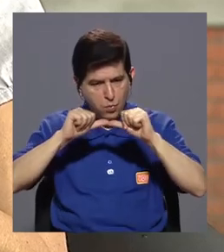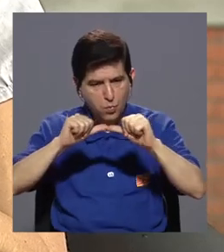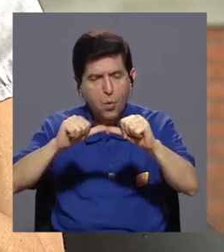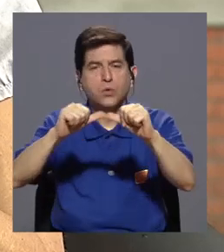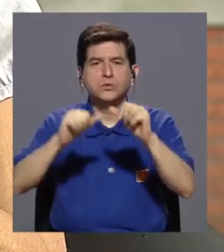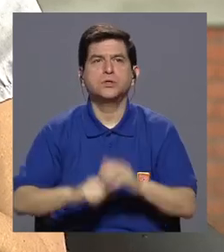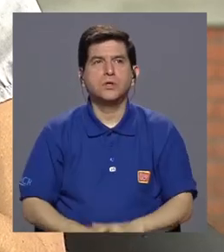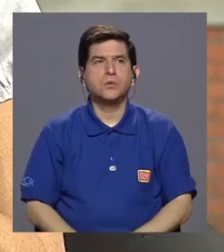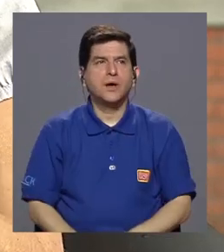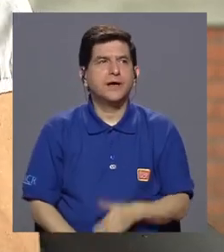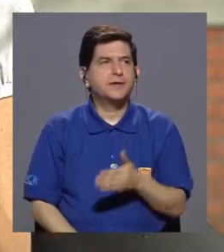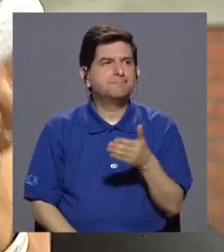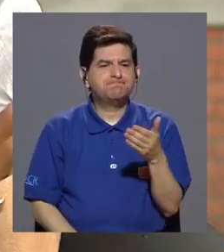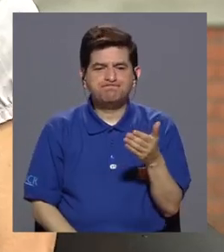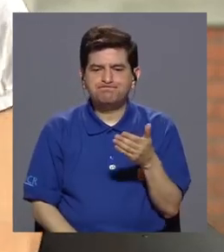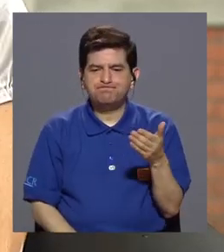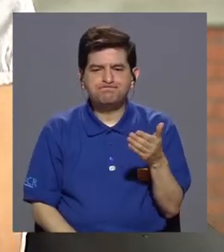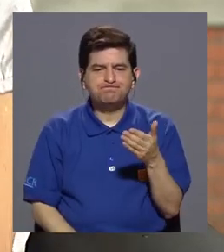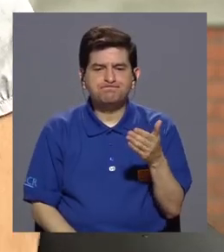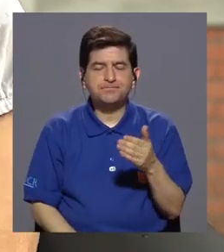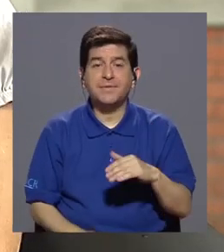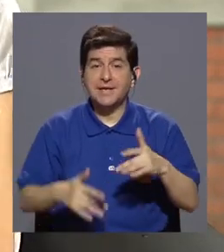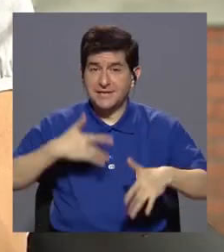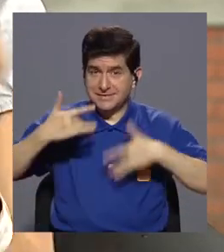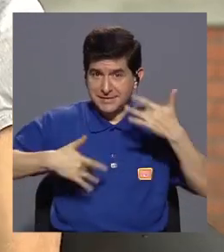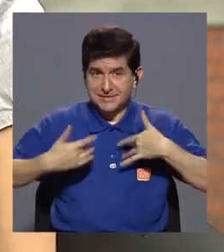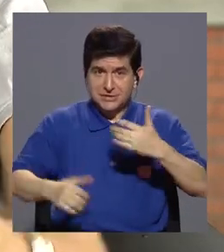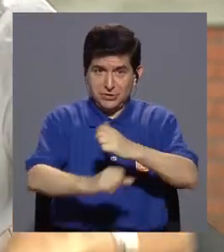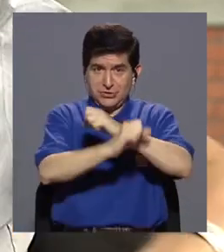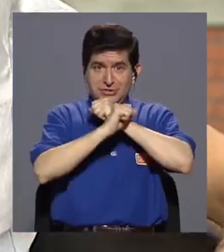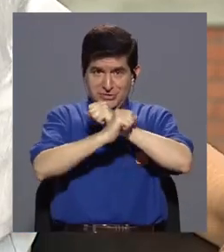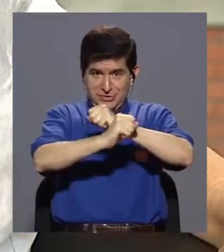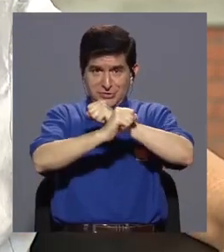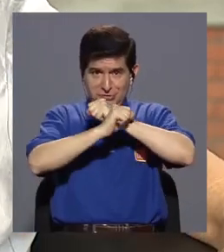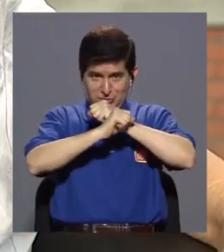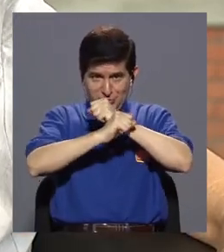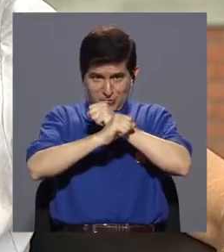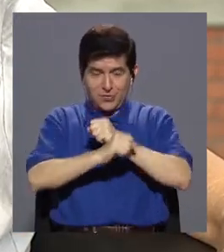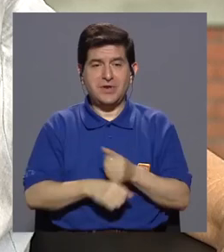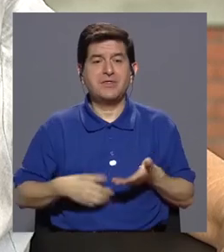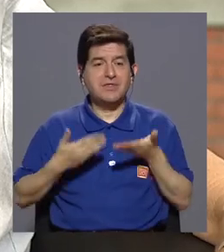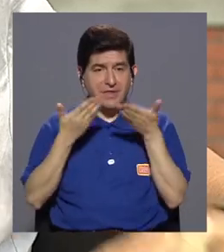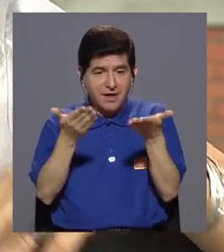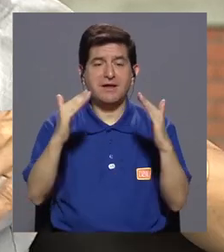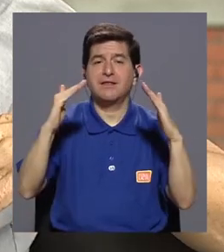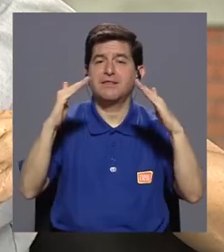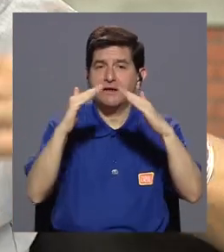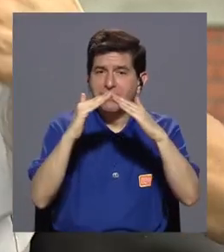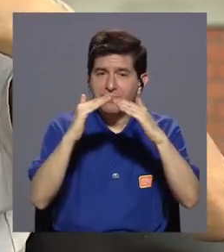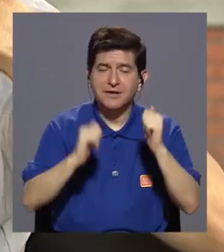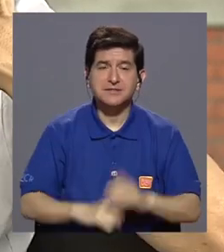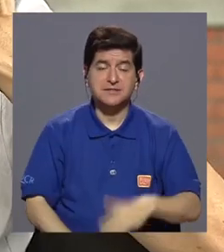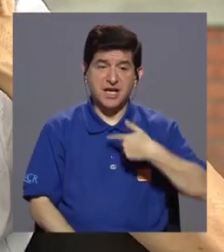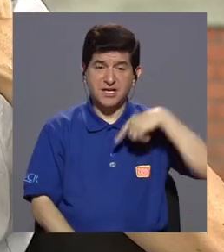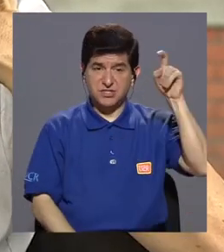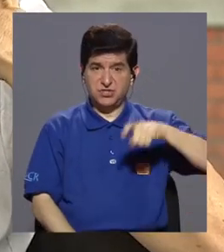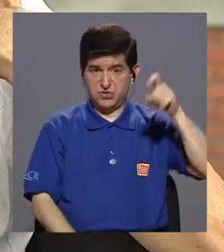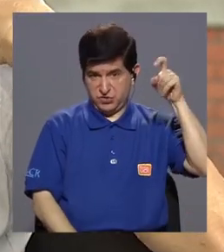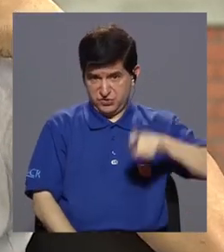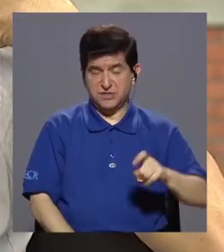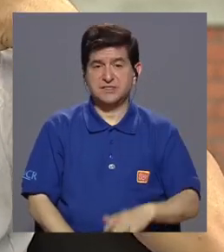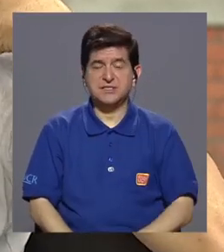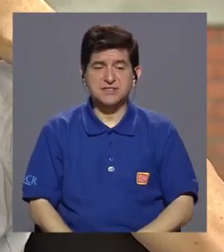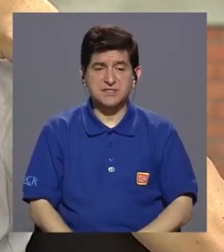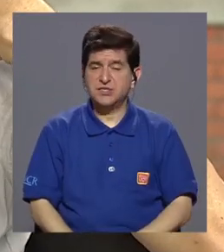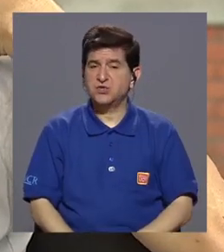seguridad, en la seguridad que me da el hogar, tengo que dejar de